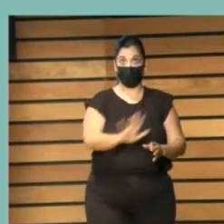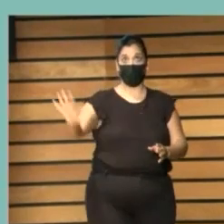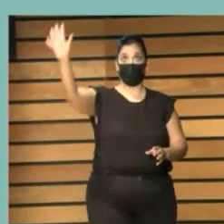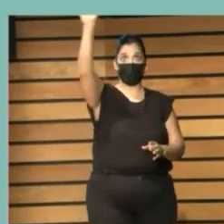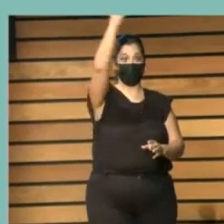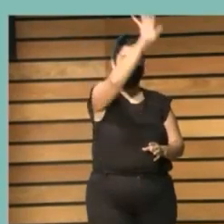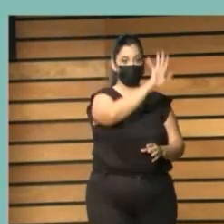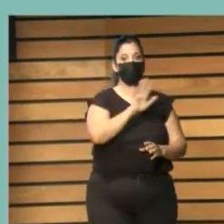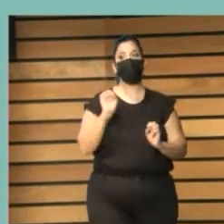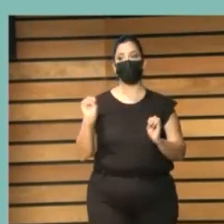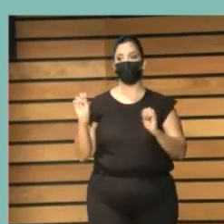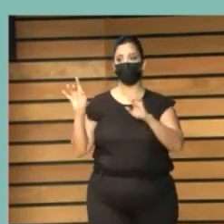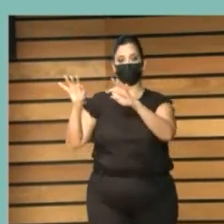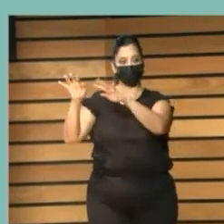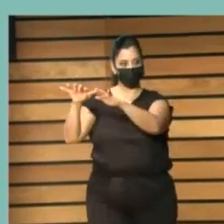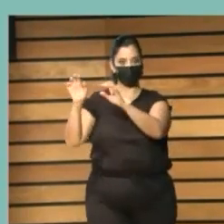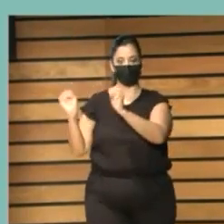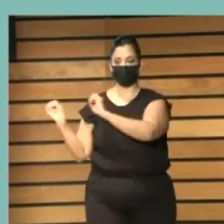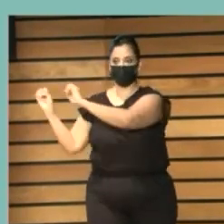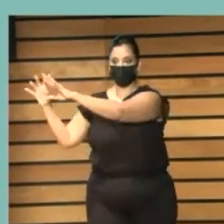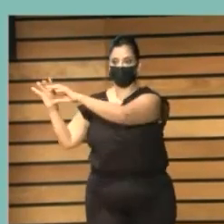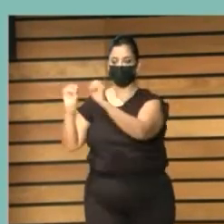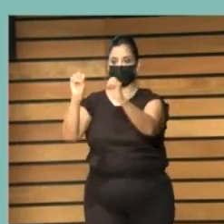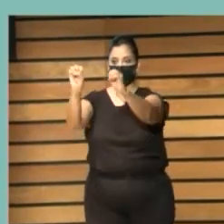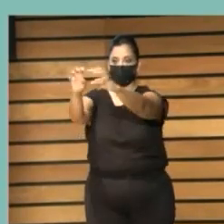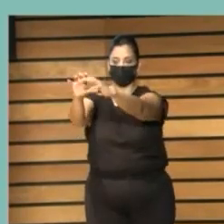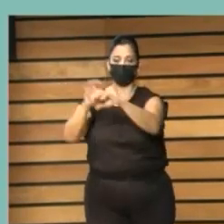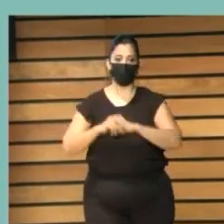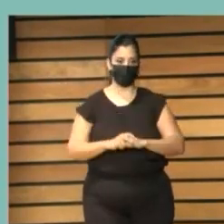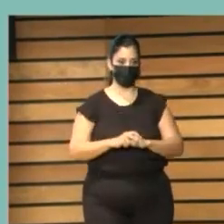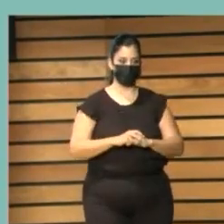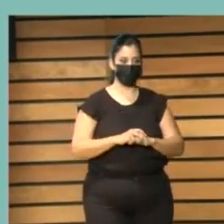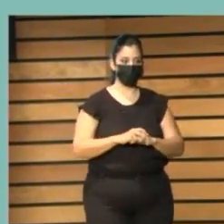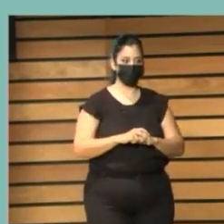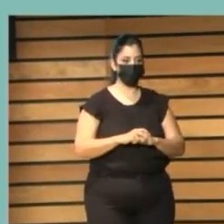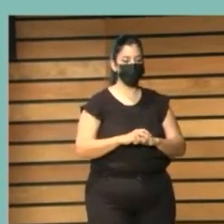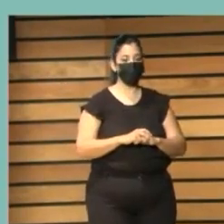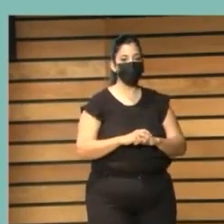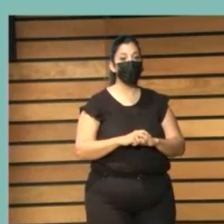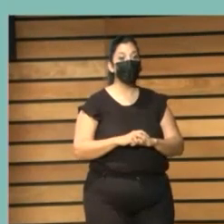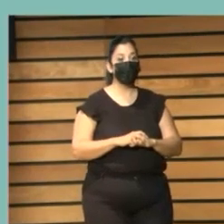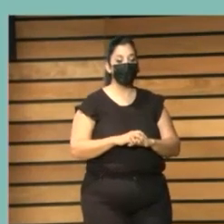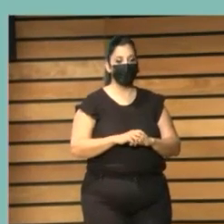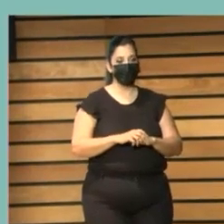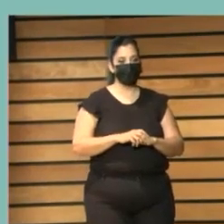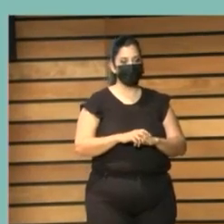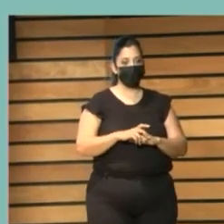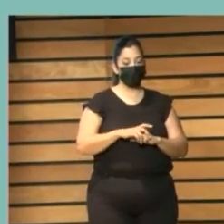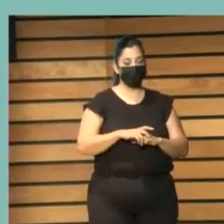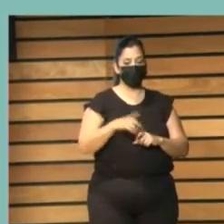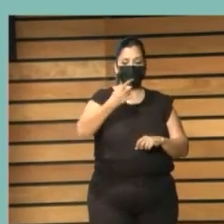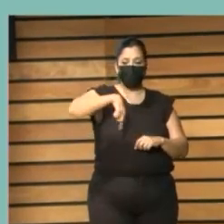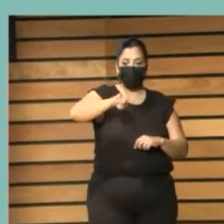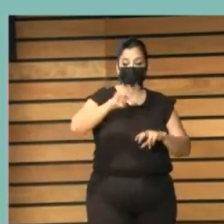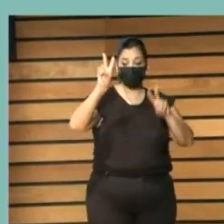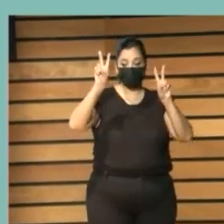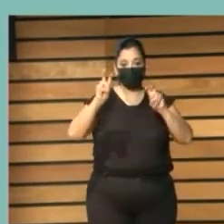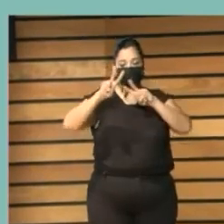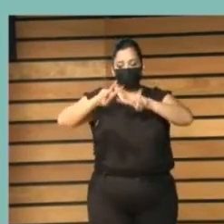Para hacer la selección del análisis de estas propuestas,